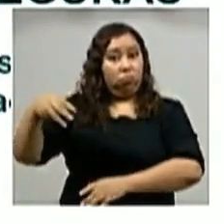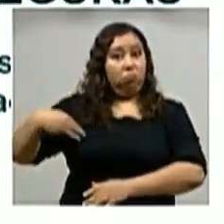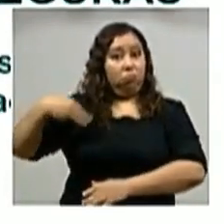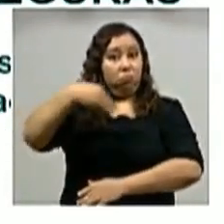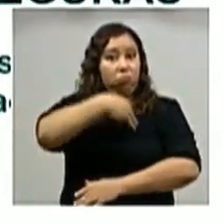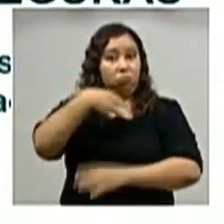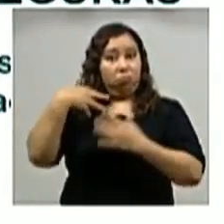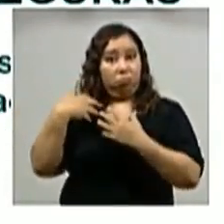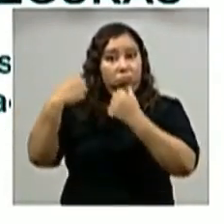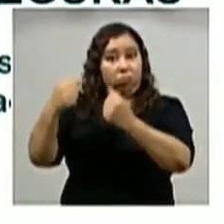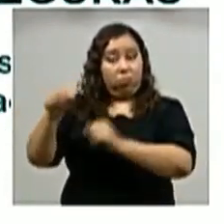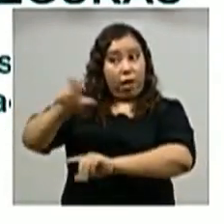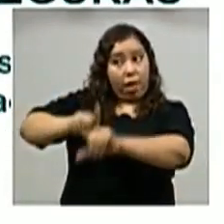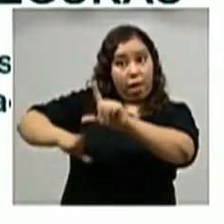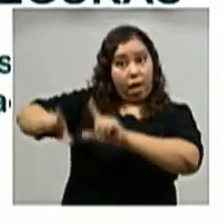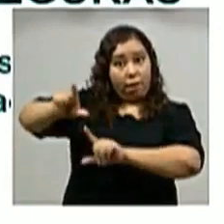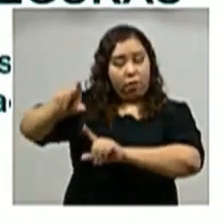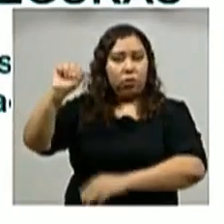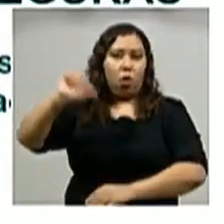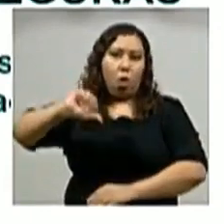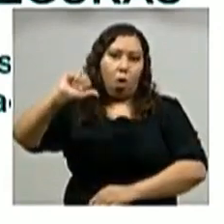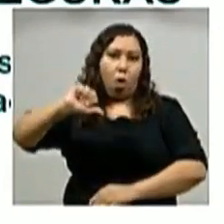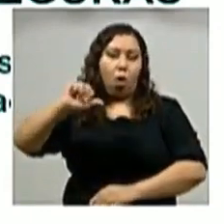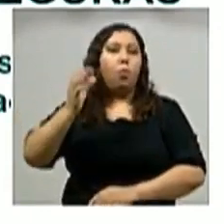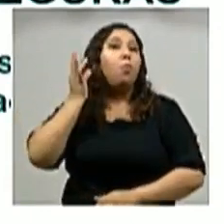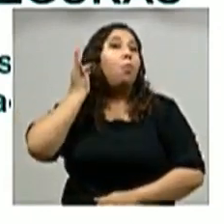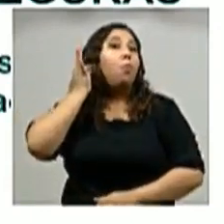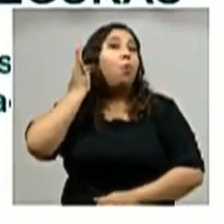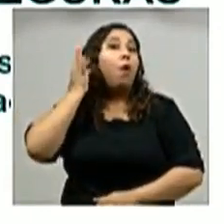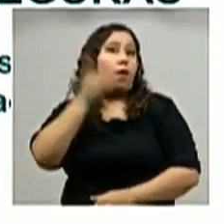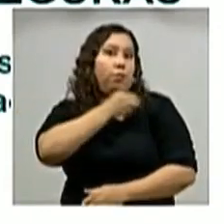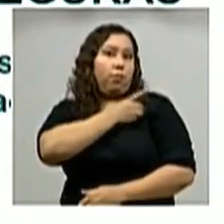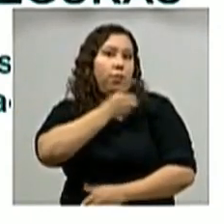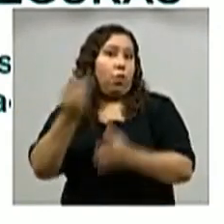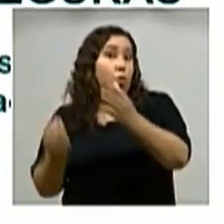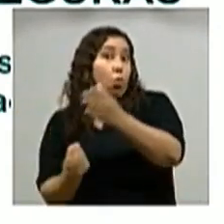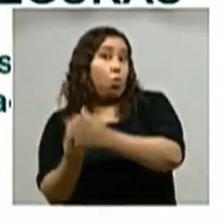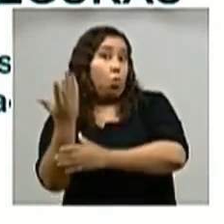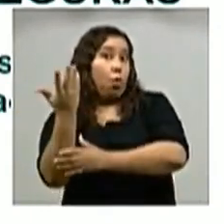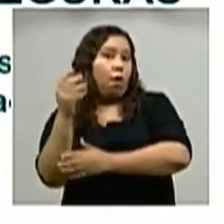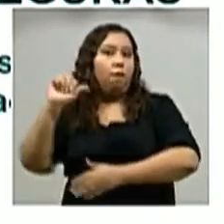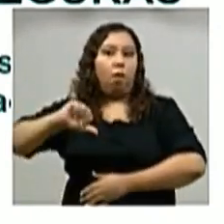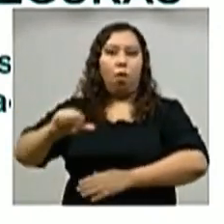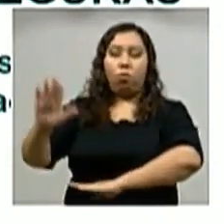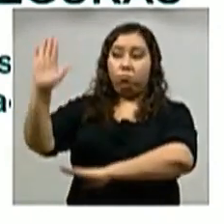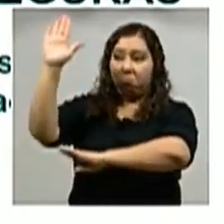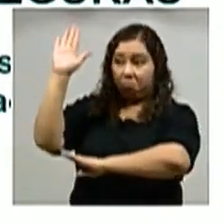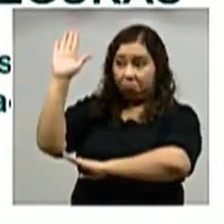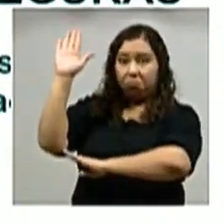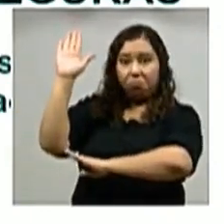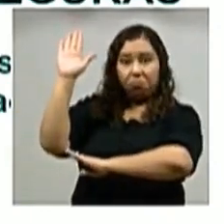sido nombrada la nueva directora que es la doctora Mitzi Castro.